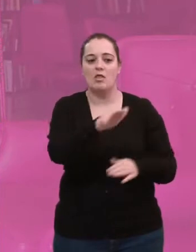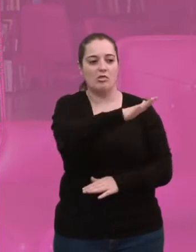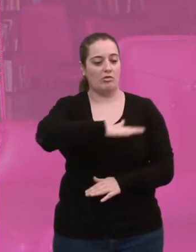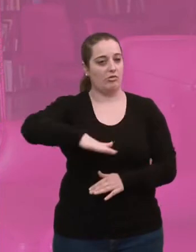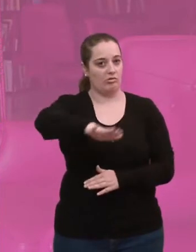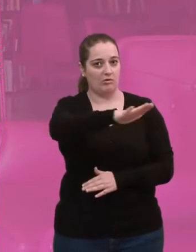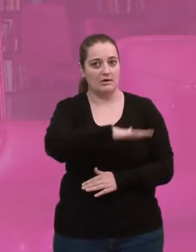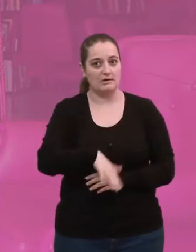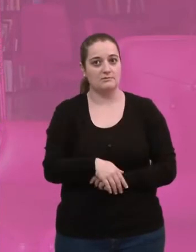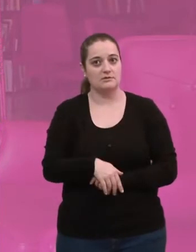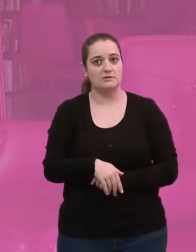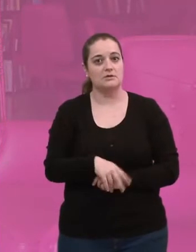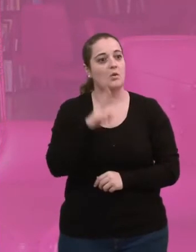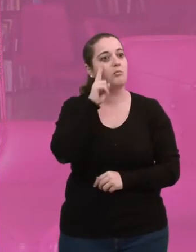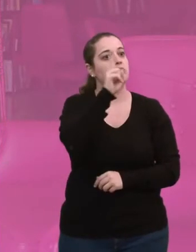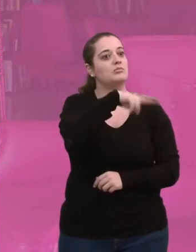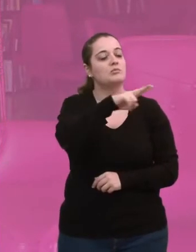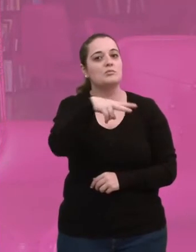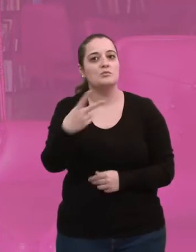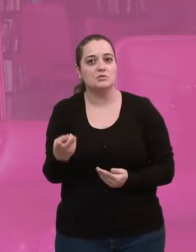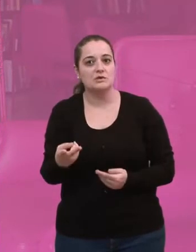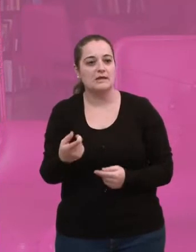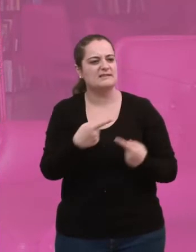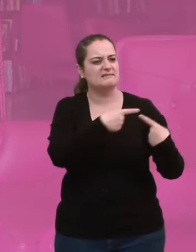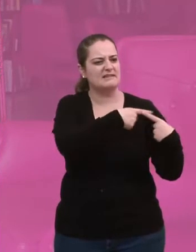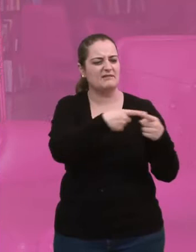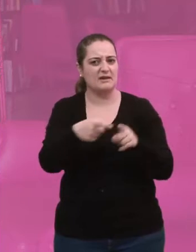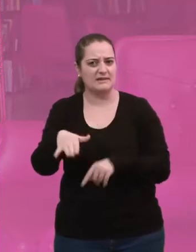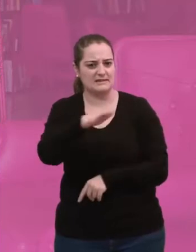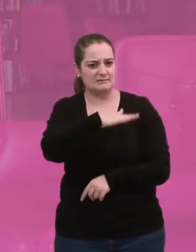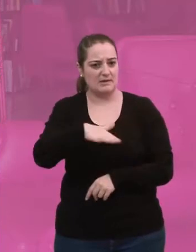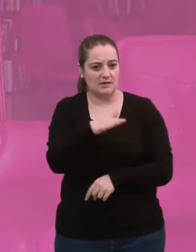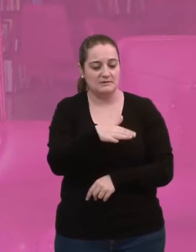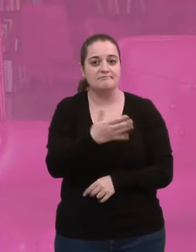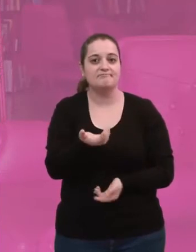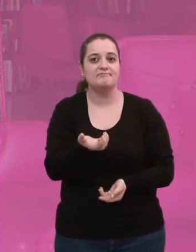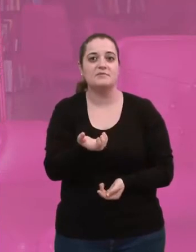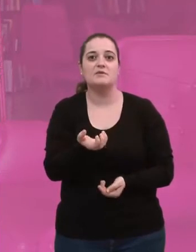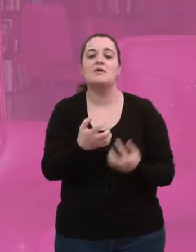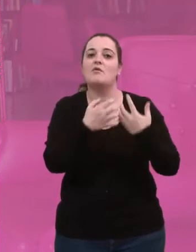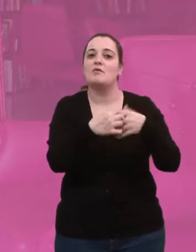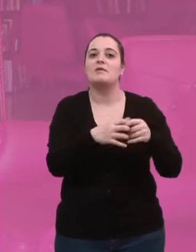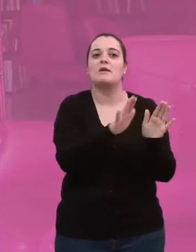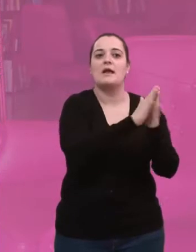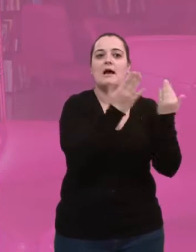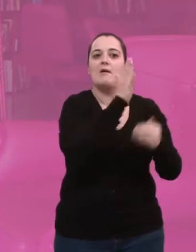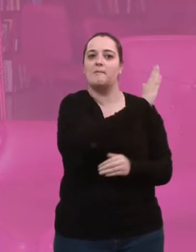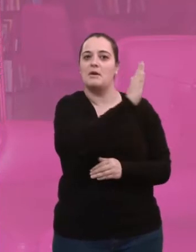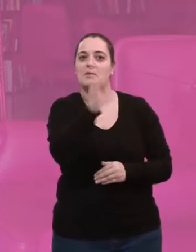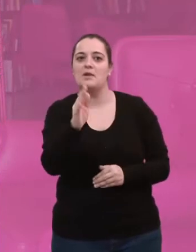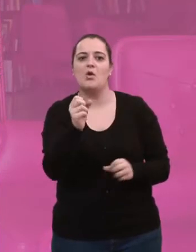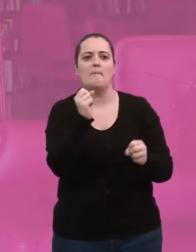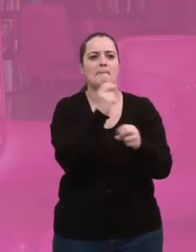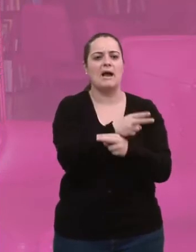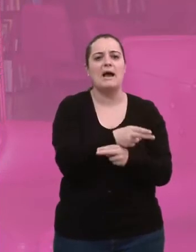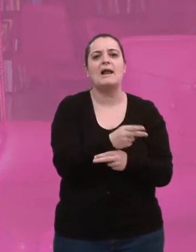el espacio. Porque en un museo, pienso que se pueden hacer cosas bastante diferentes, aunque funcione como biblioteca y